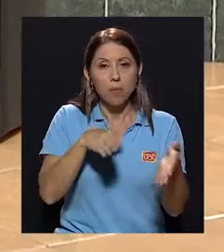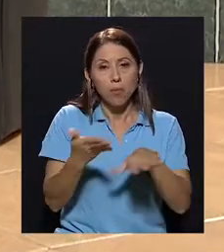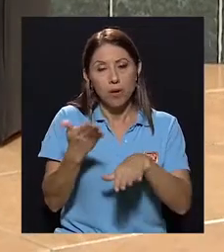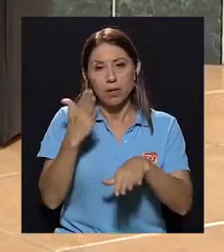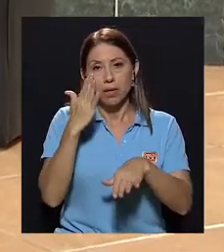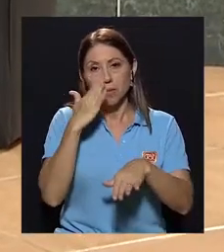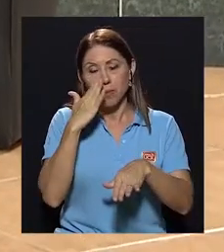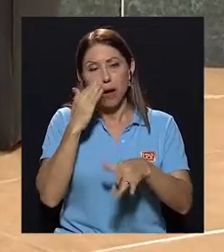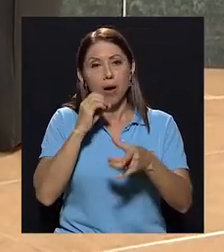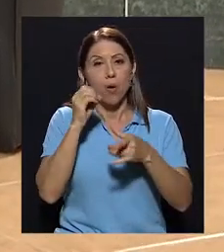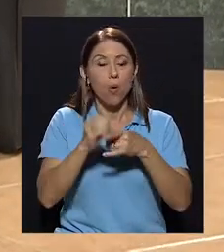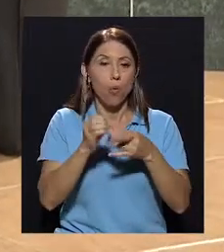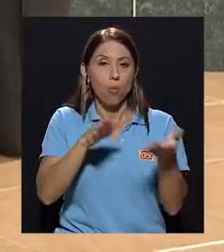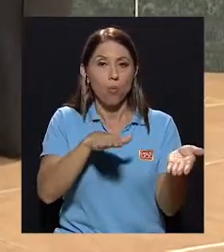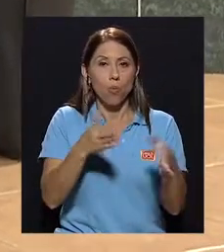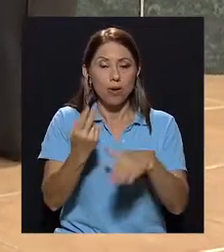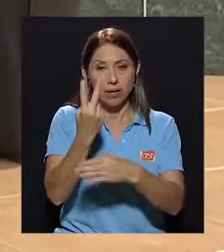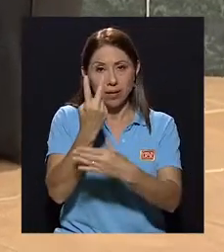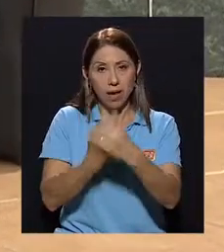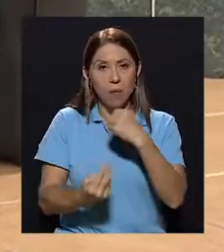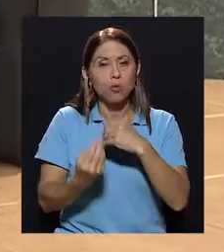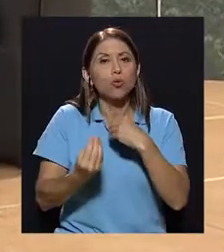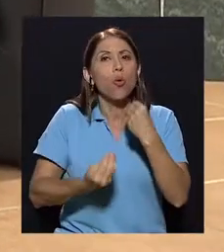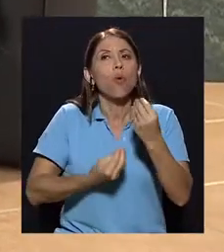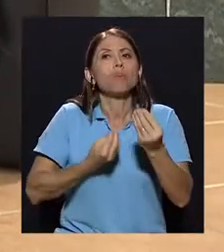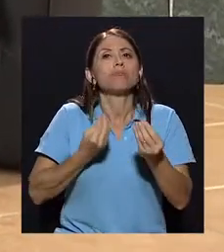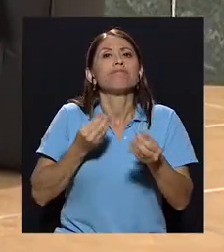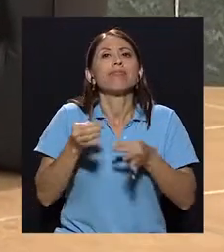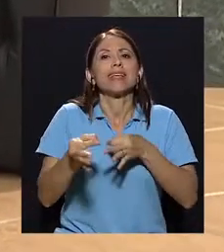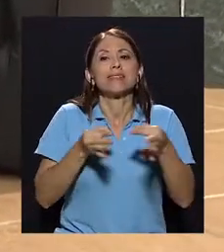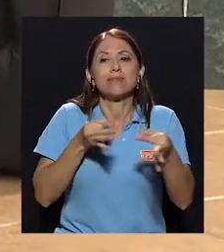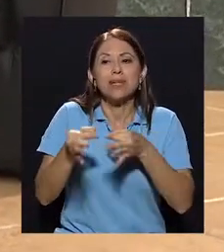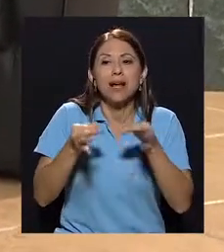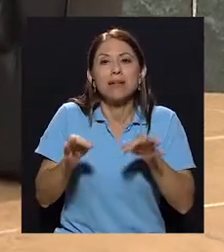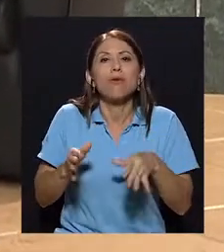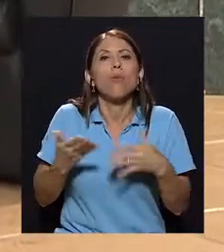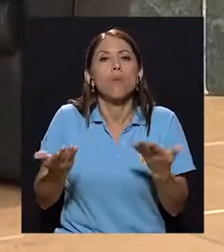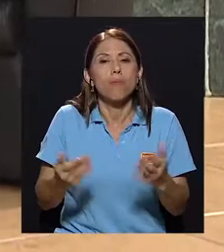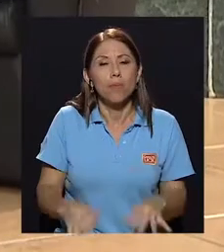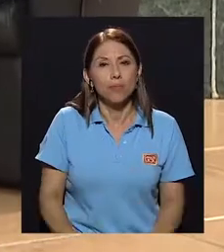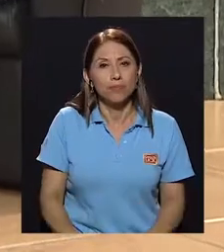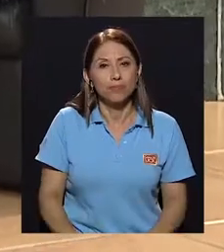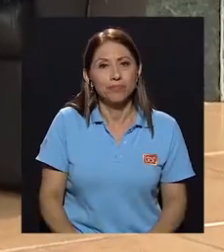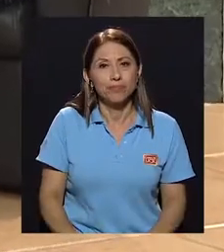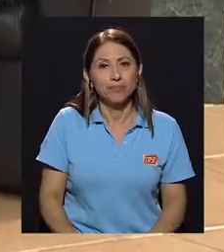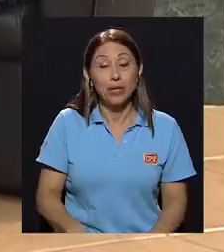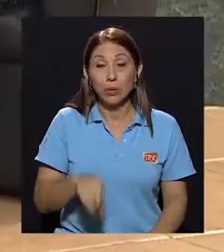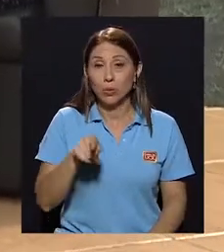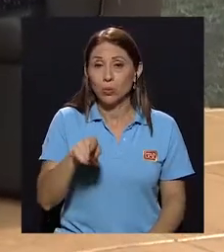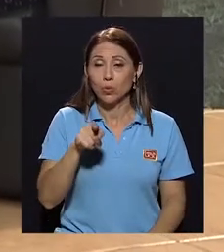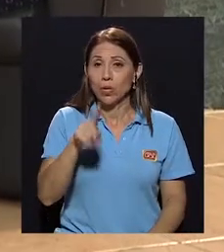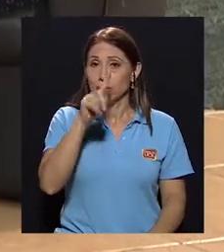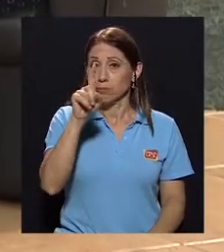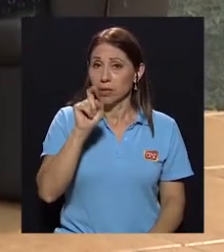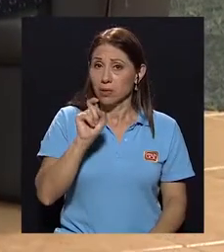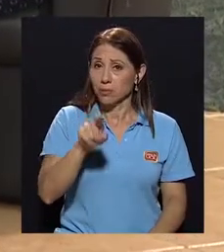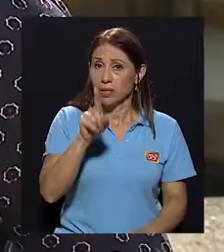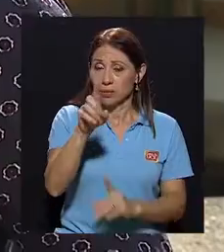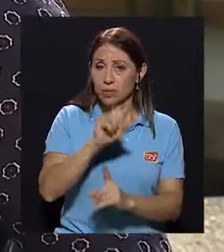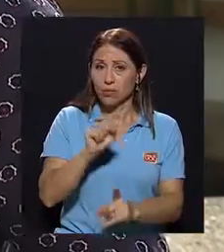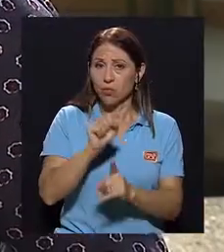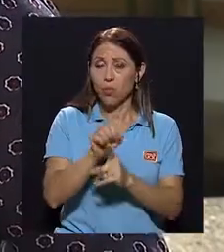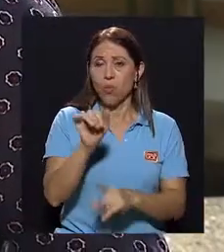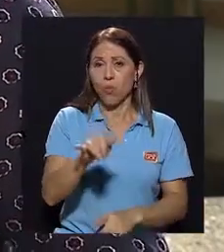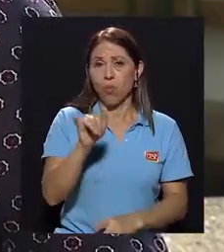¿cómo podemos explicar esto, lo que ha sucedido? Yo creo que esa es la gran pregunta frente a una situación así para